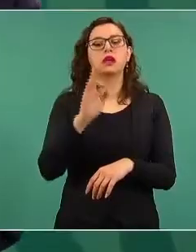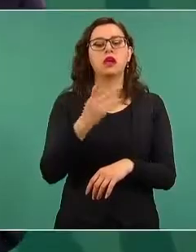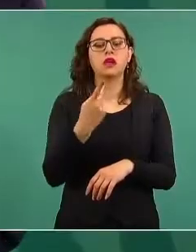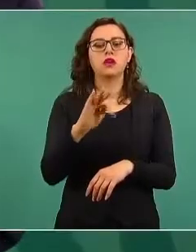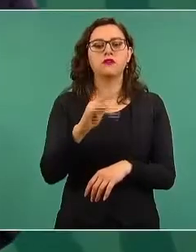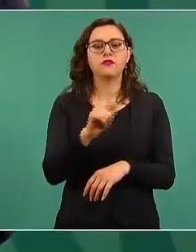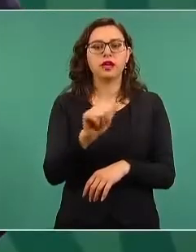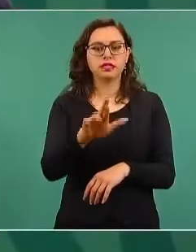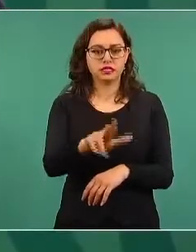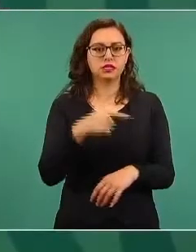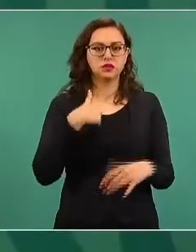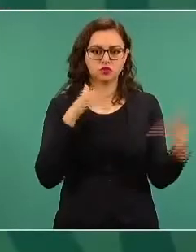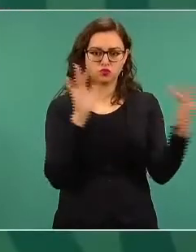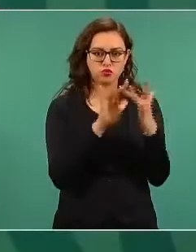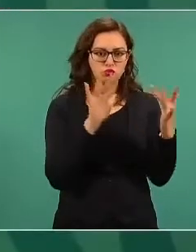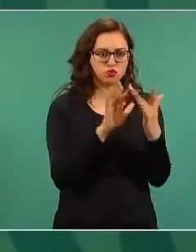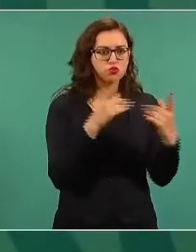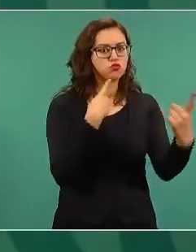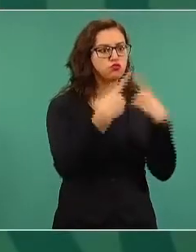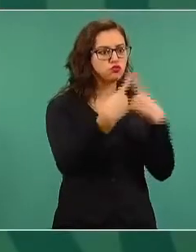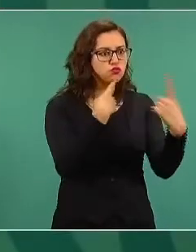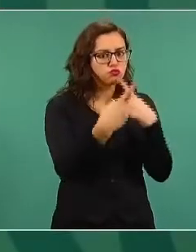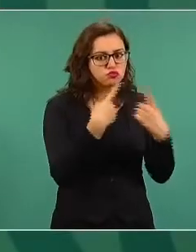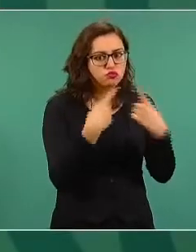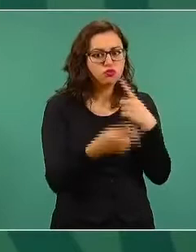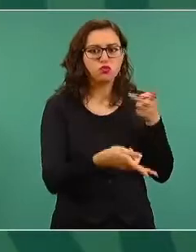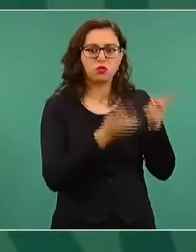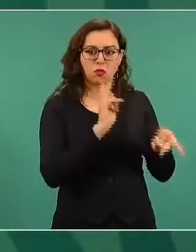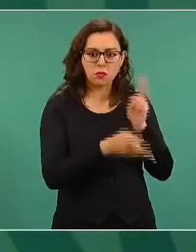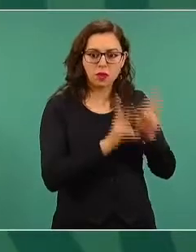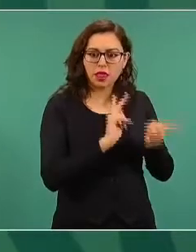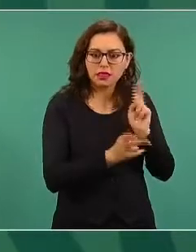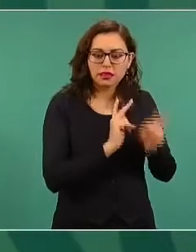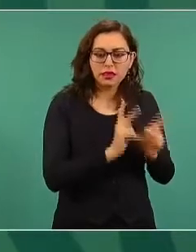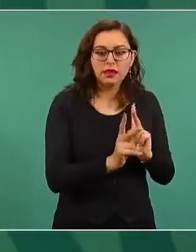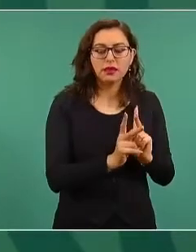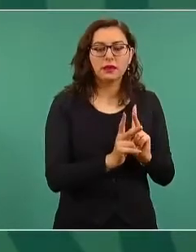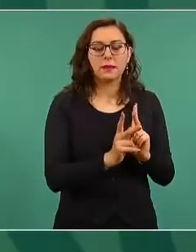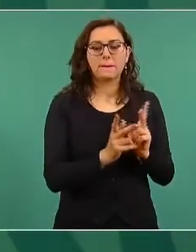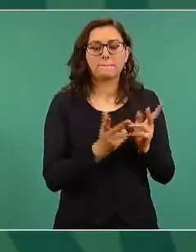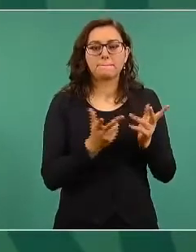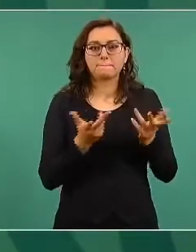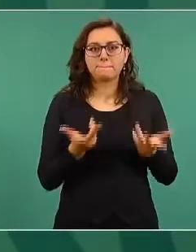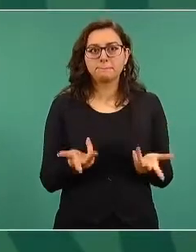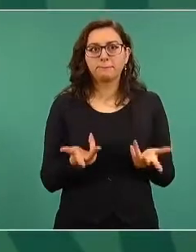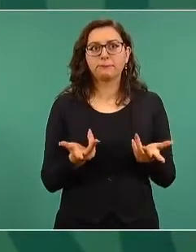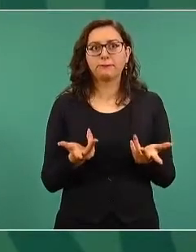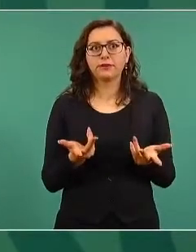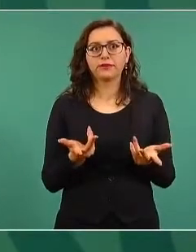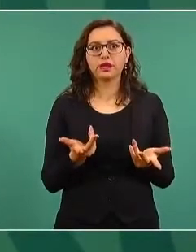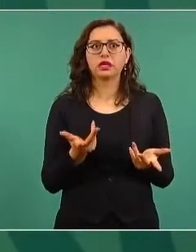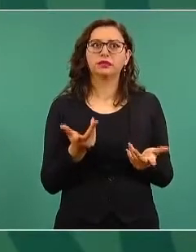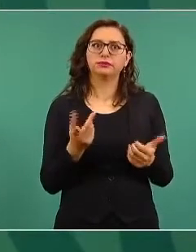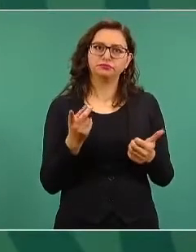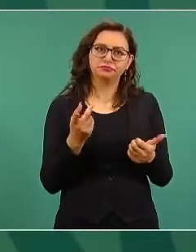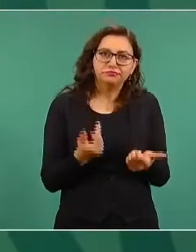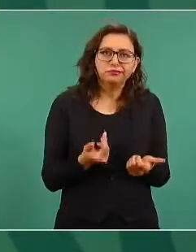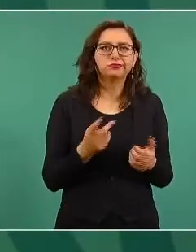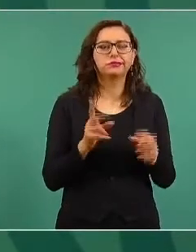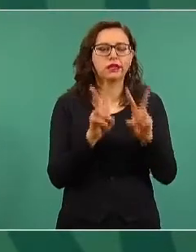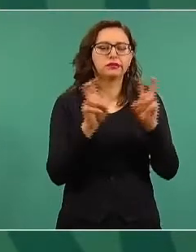para primero agradecerles,